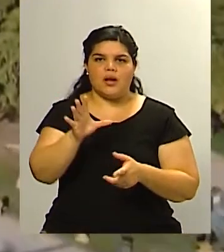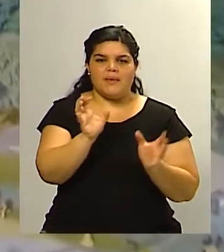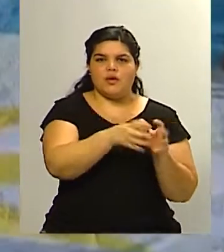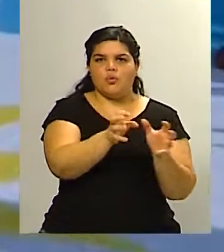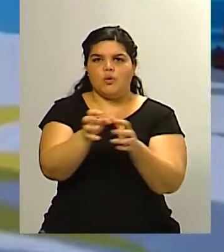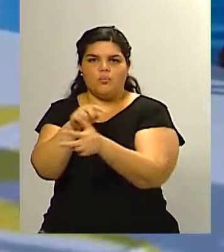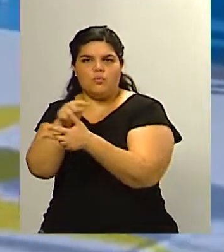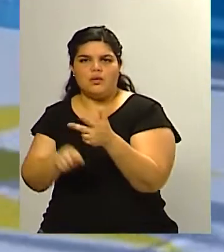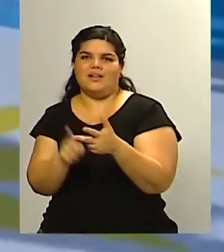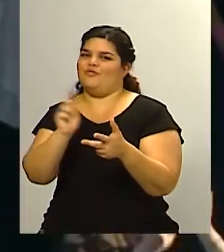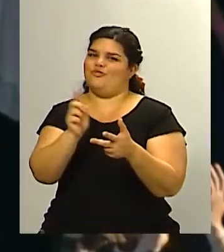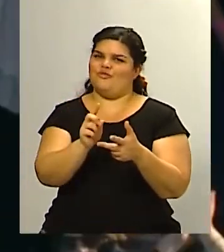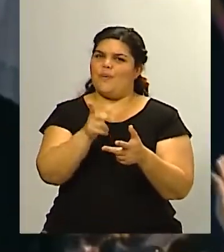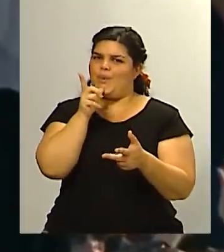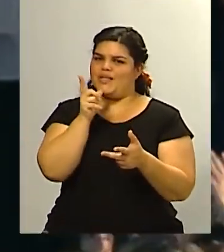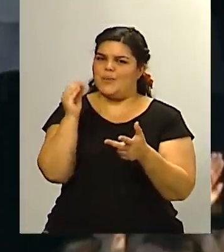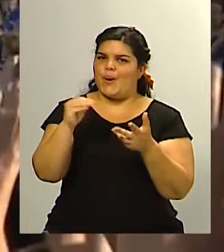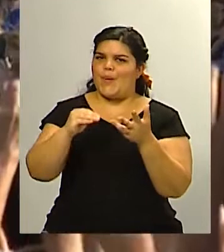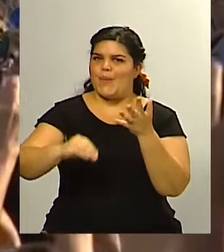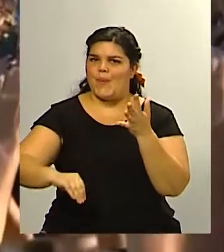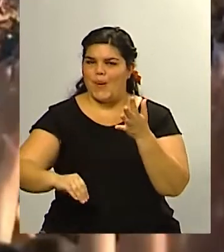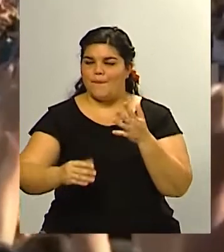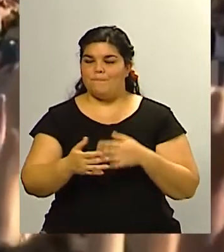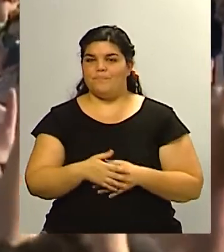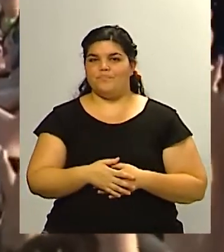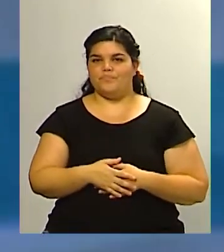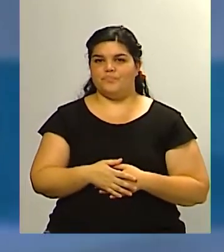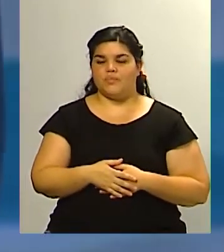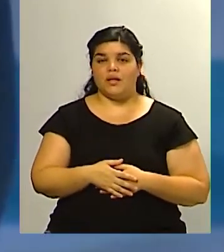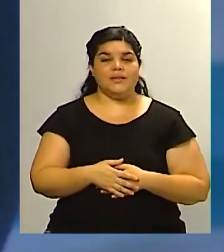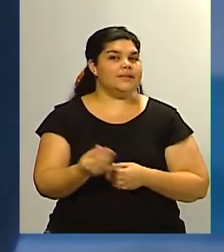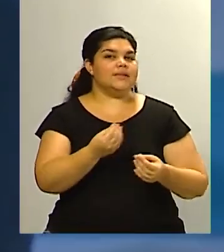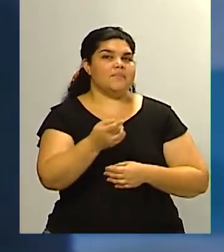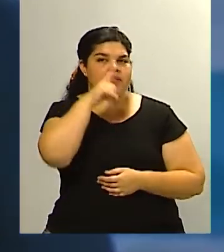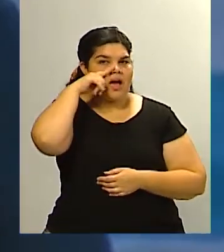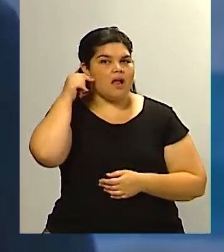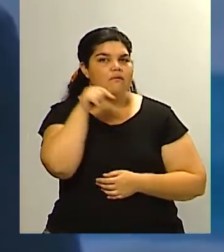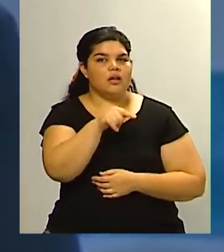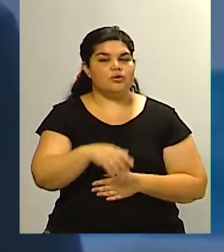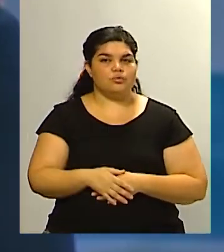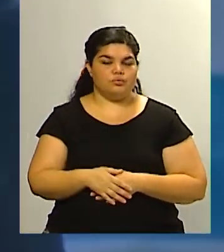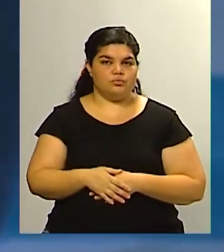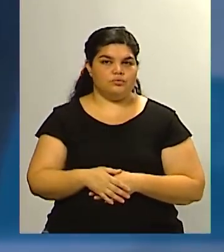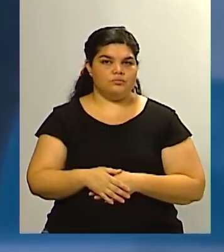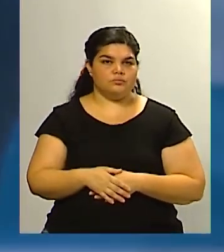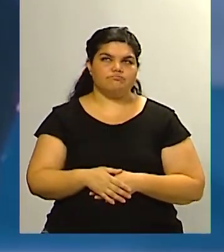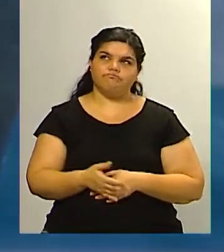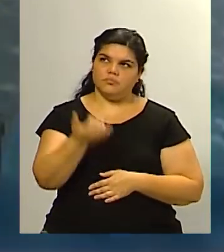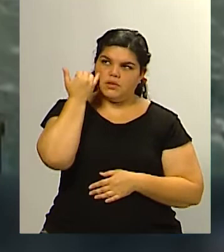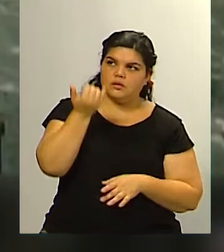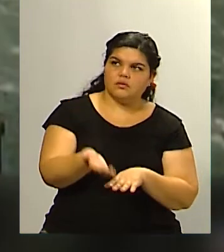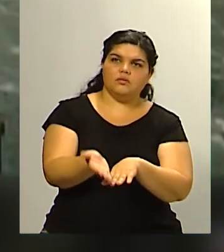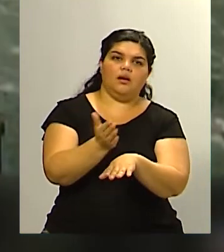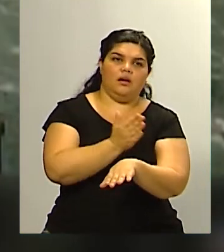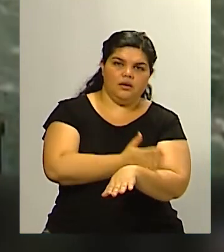allá por el año 2023 ¿qué va a pasar con Alberto Fernández? digo, teniendo en cuenta que no hace mucho se hablaba bueno incluso